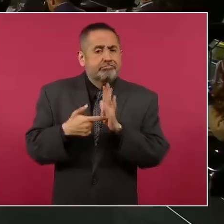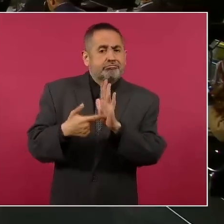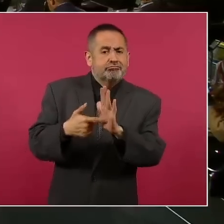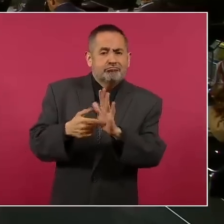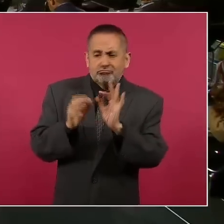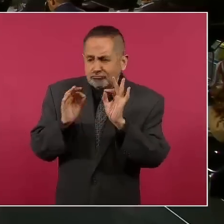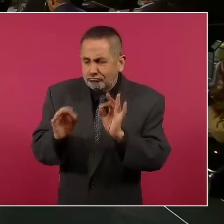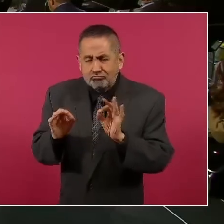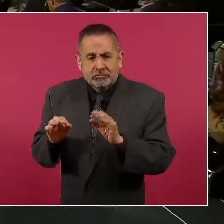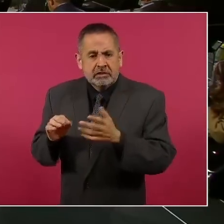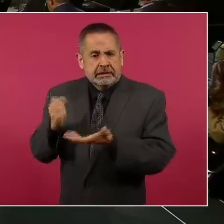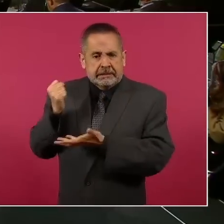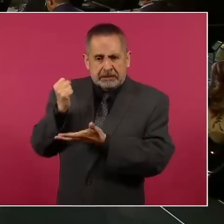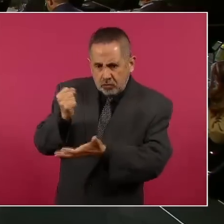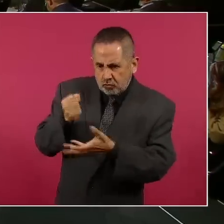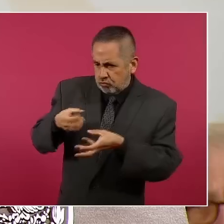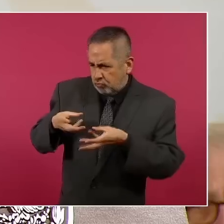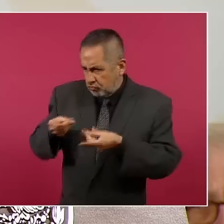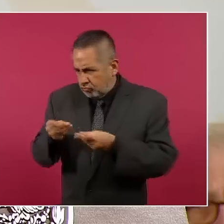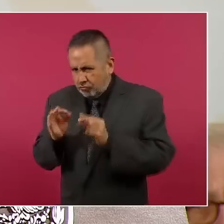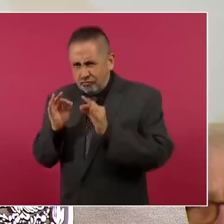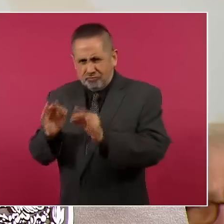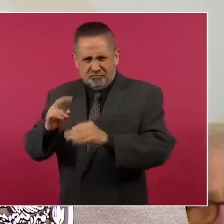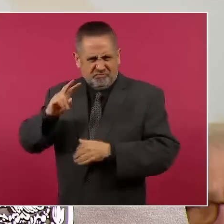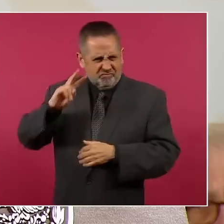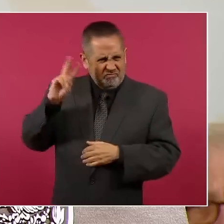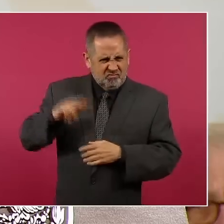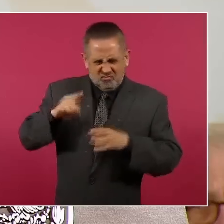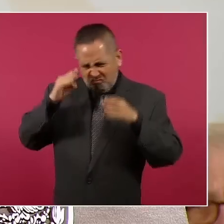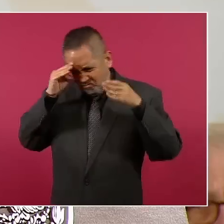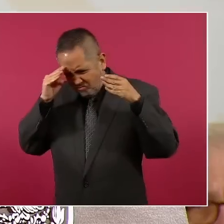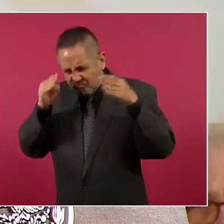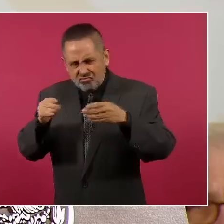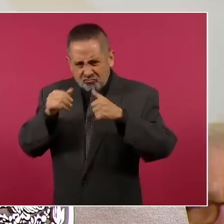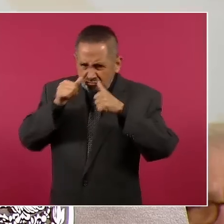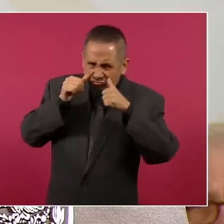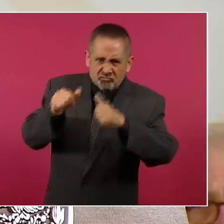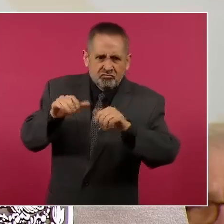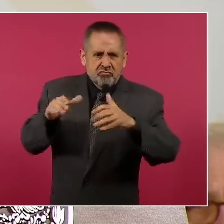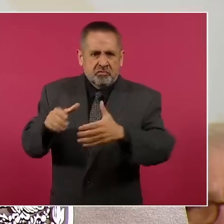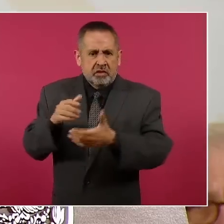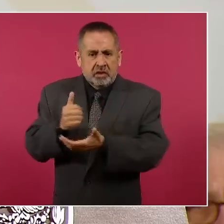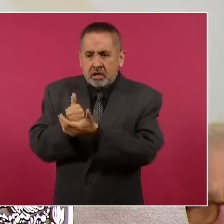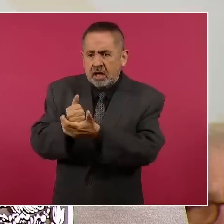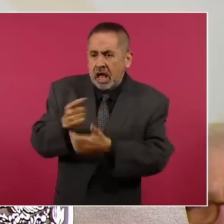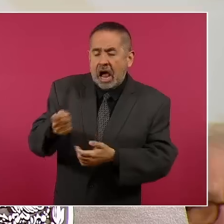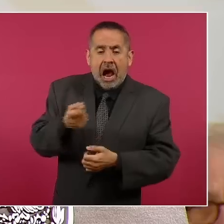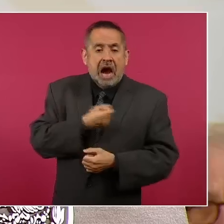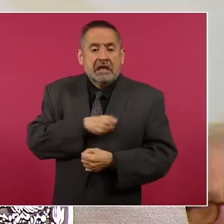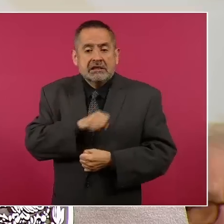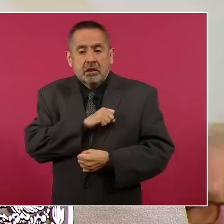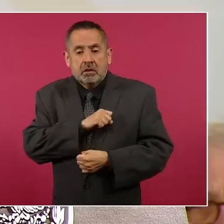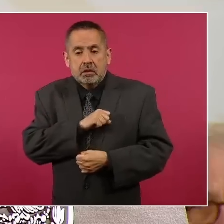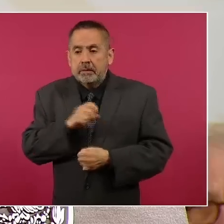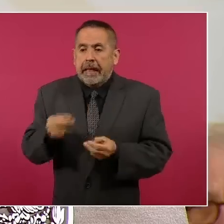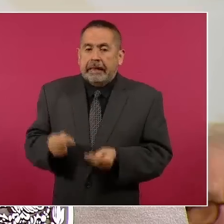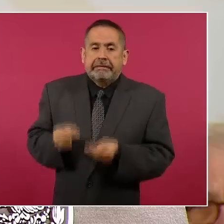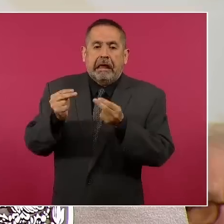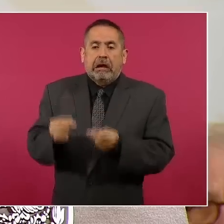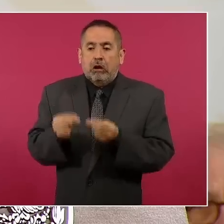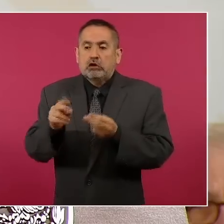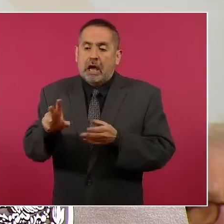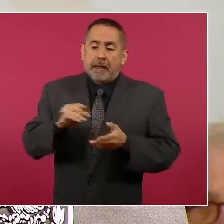eficiencia de los recursos y con verdaderamente una intervención que atiende la salud no como una mercancía ni